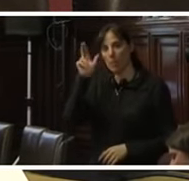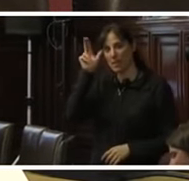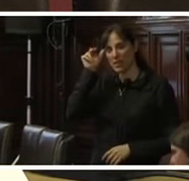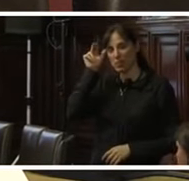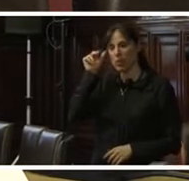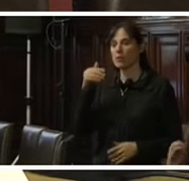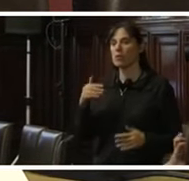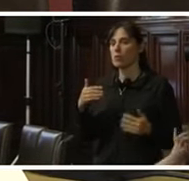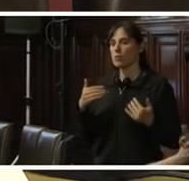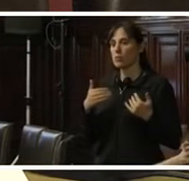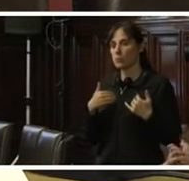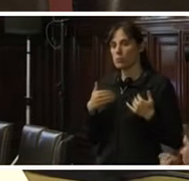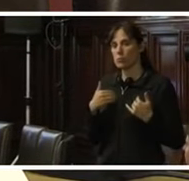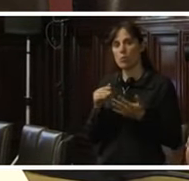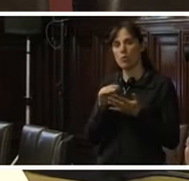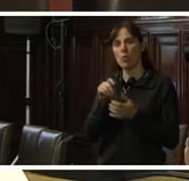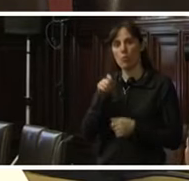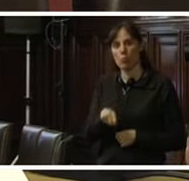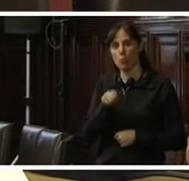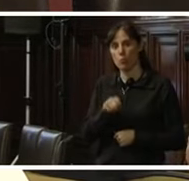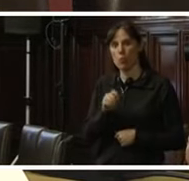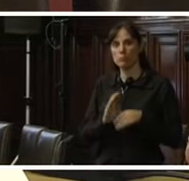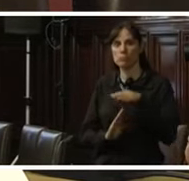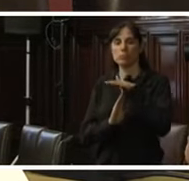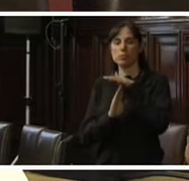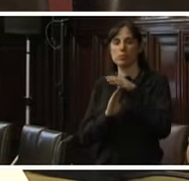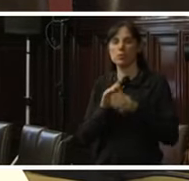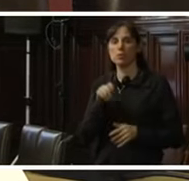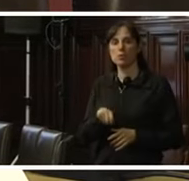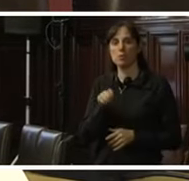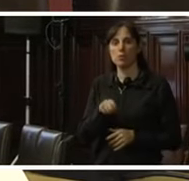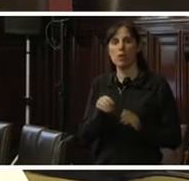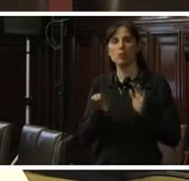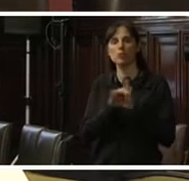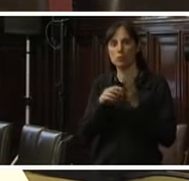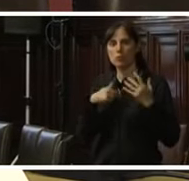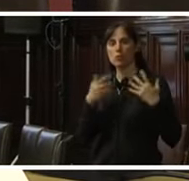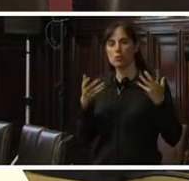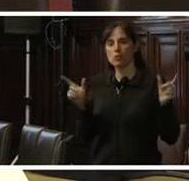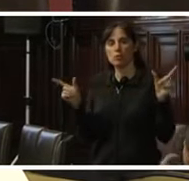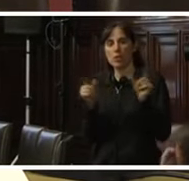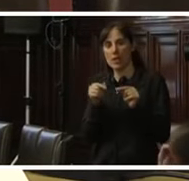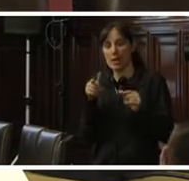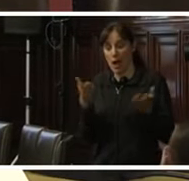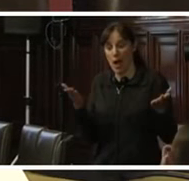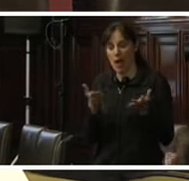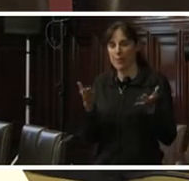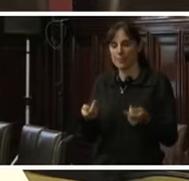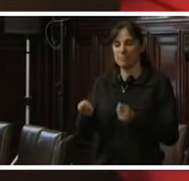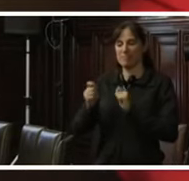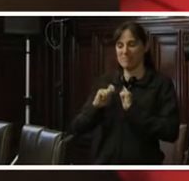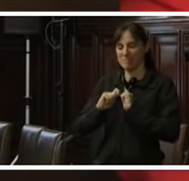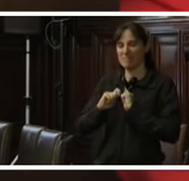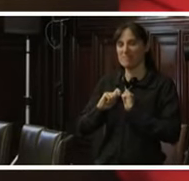Soy Eloy Espinosa Saldaña, magistrado del Tribunal Constitucional del Perú. Me toca cerrar esta parte de la intervención y por delegación de mis